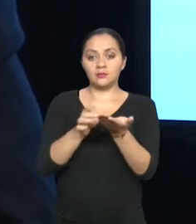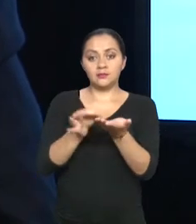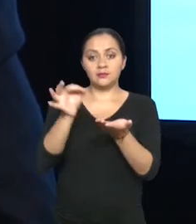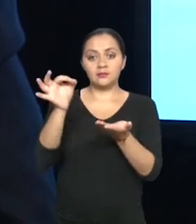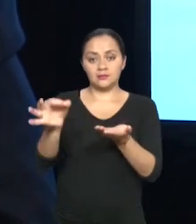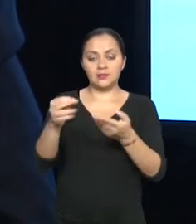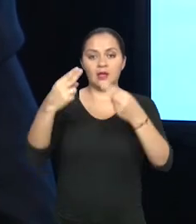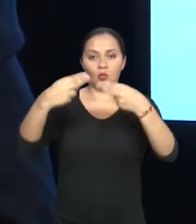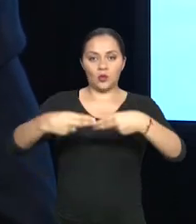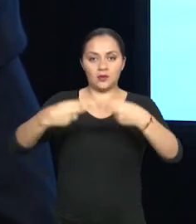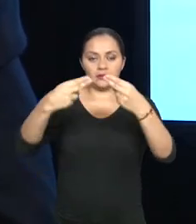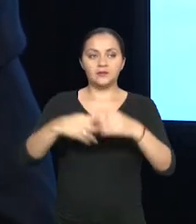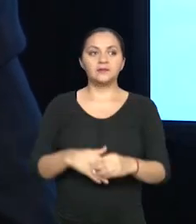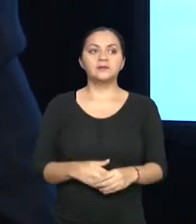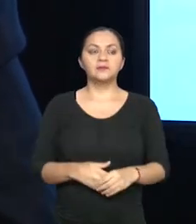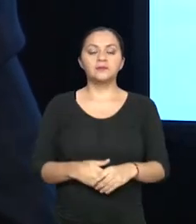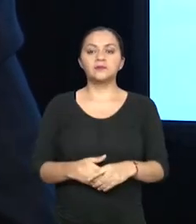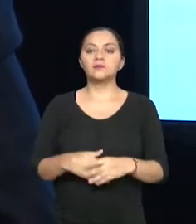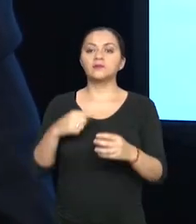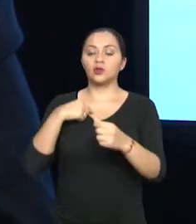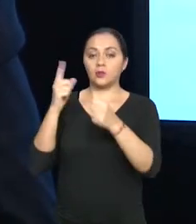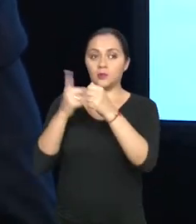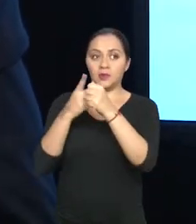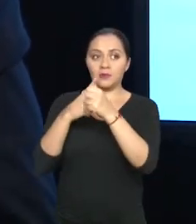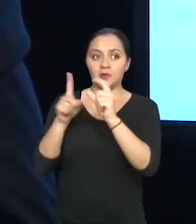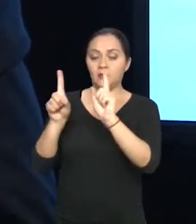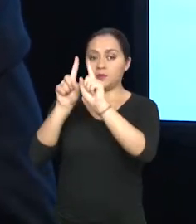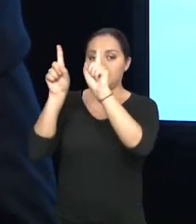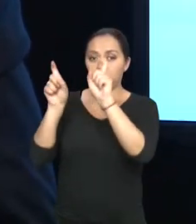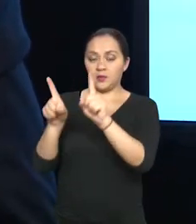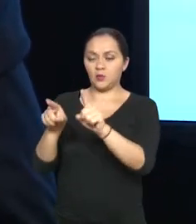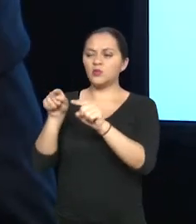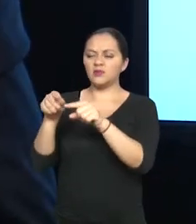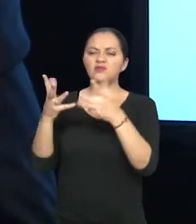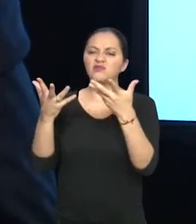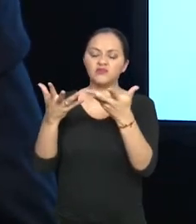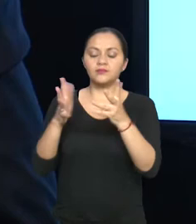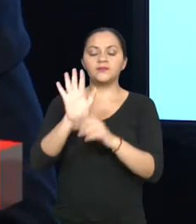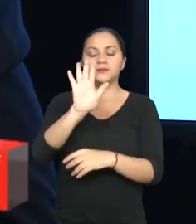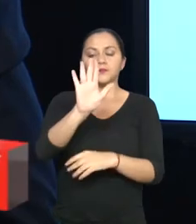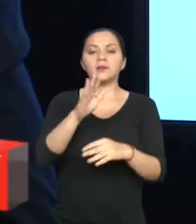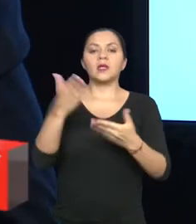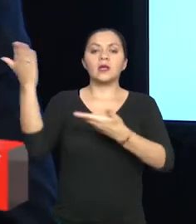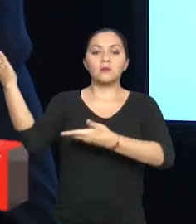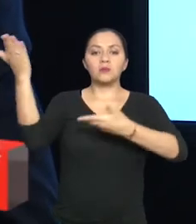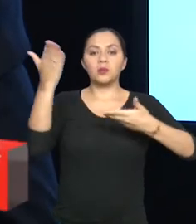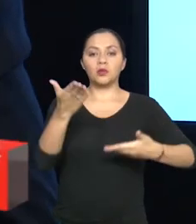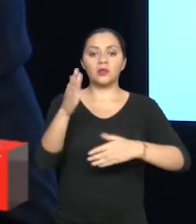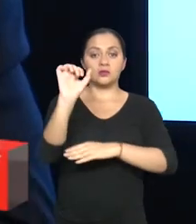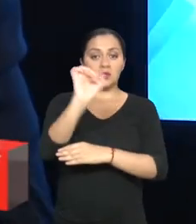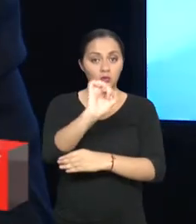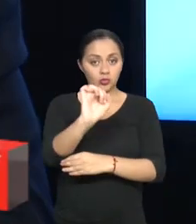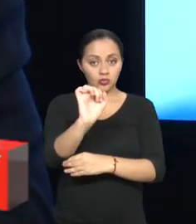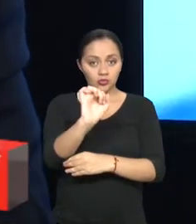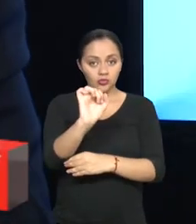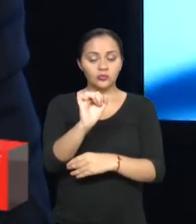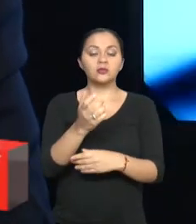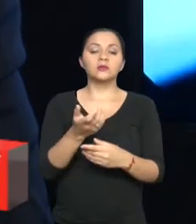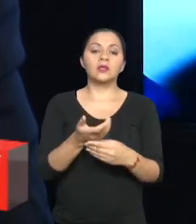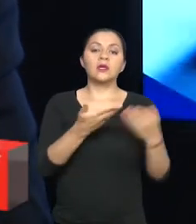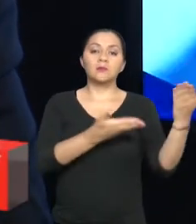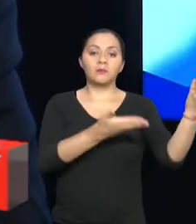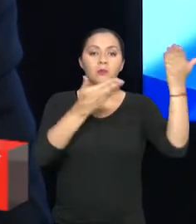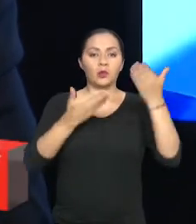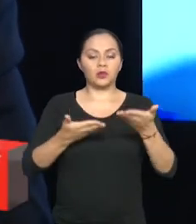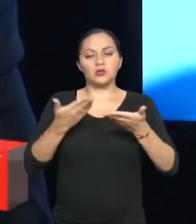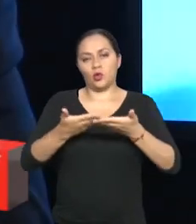primordial en el proceso que hemos venido trabajando ha sido la importación de los bienes y la importación de vehículos